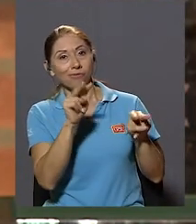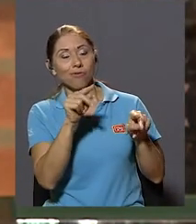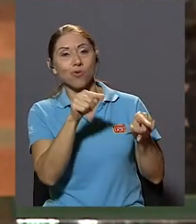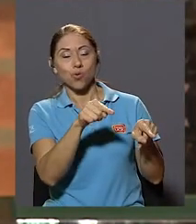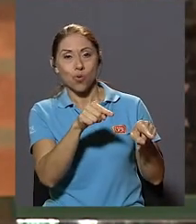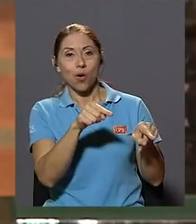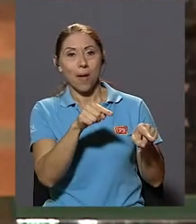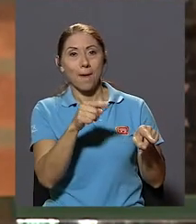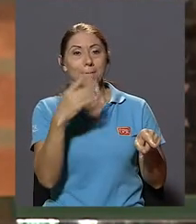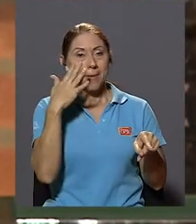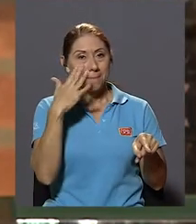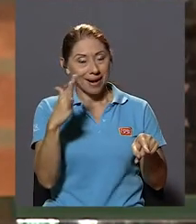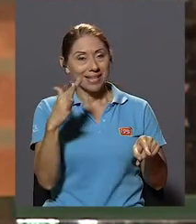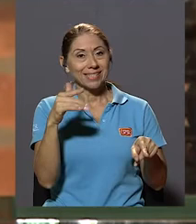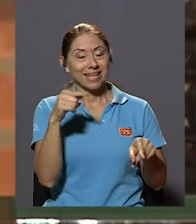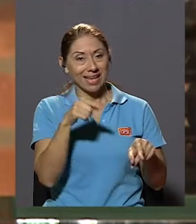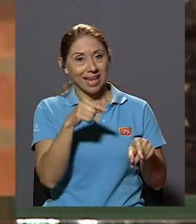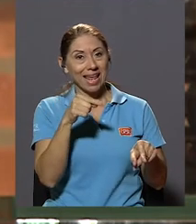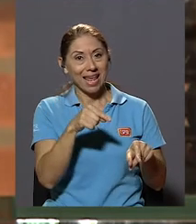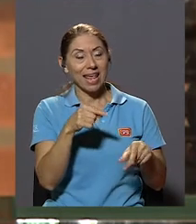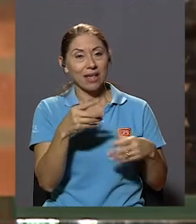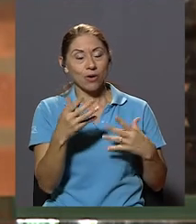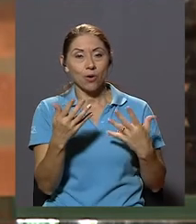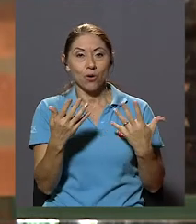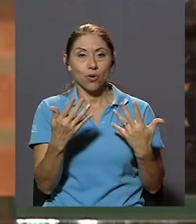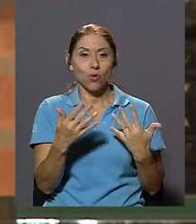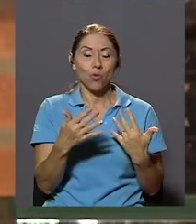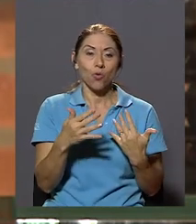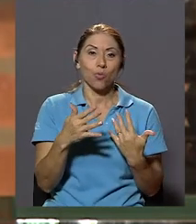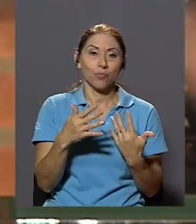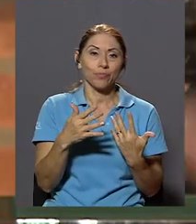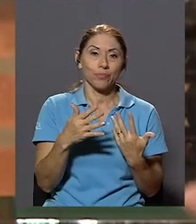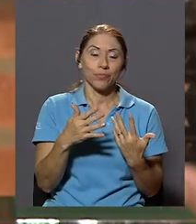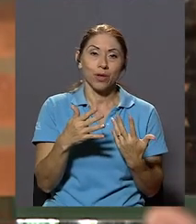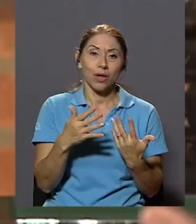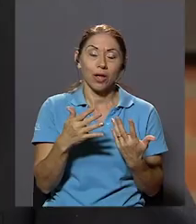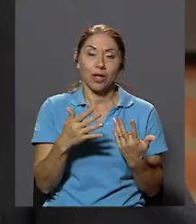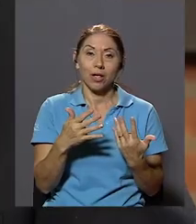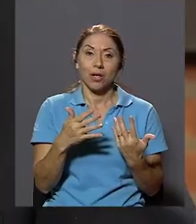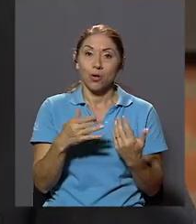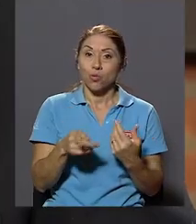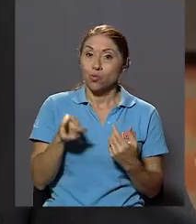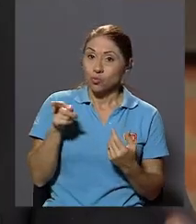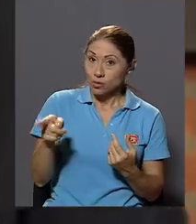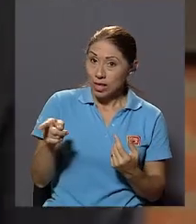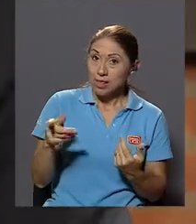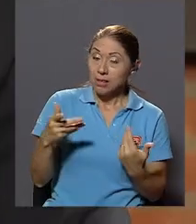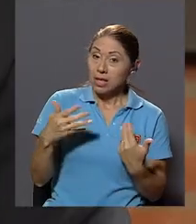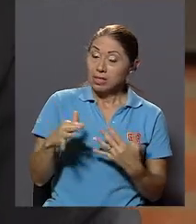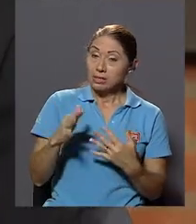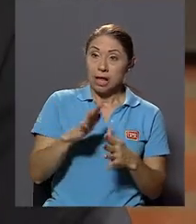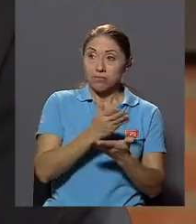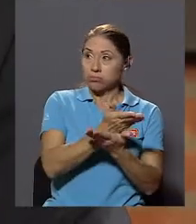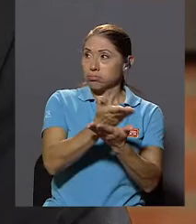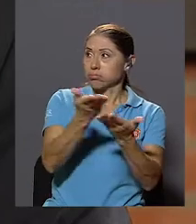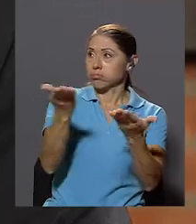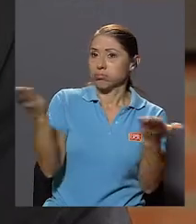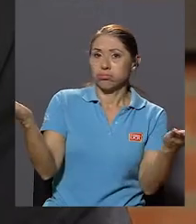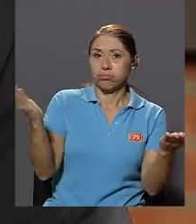Me parece Que Usted Está dejando Una Infraestructura